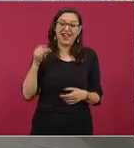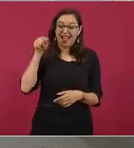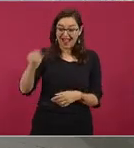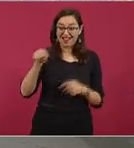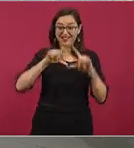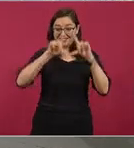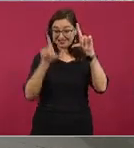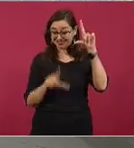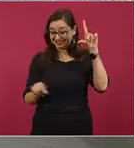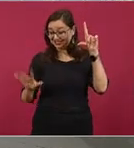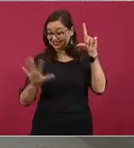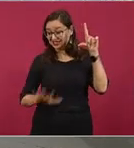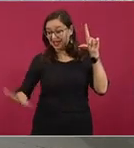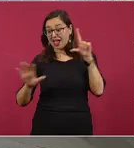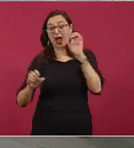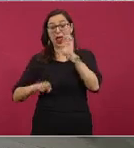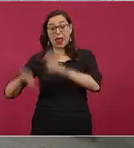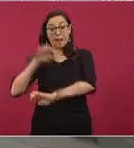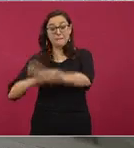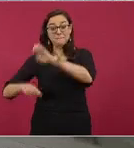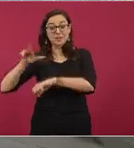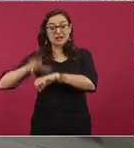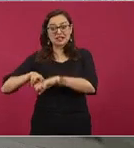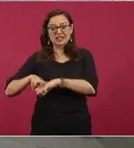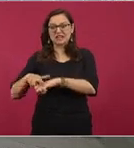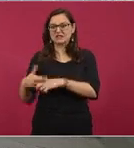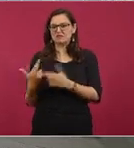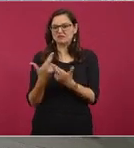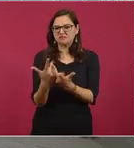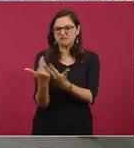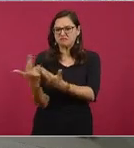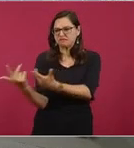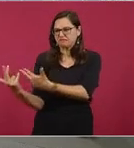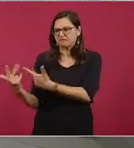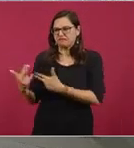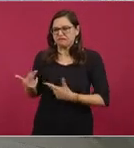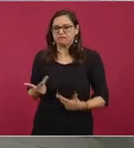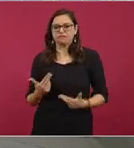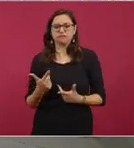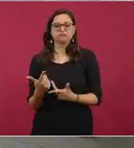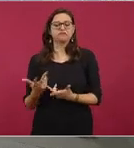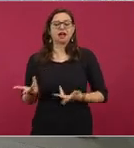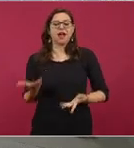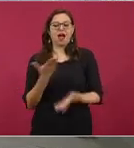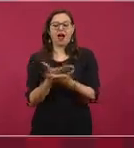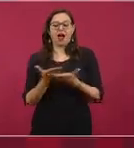ambiente y otros más.